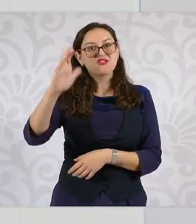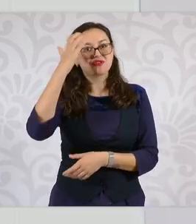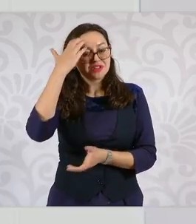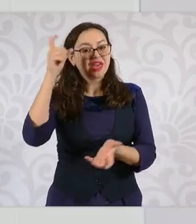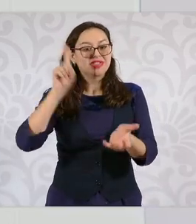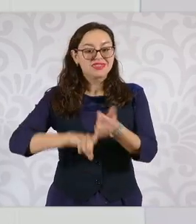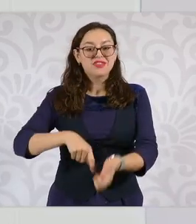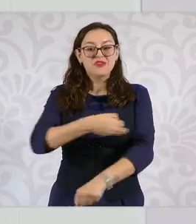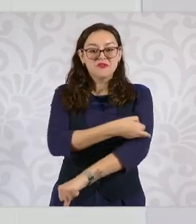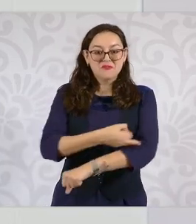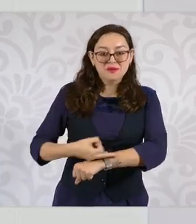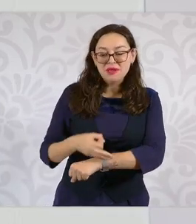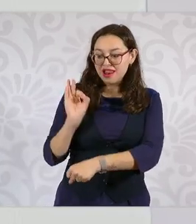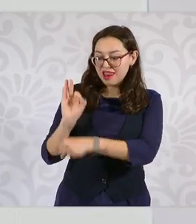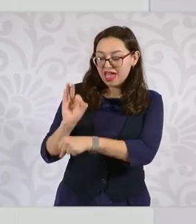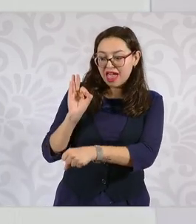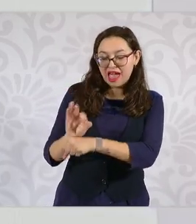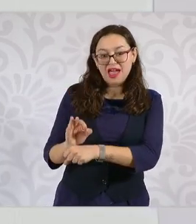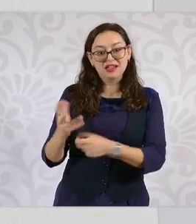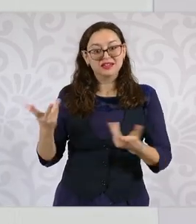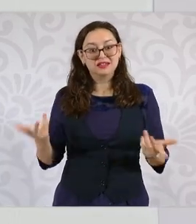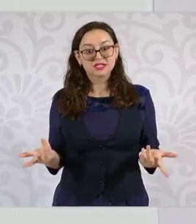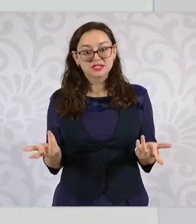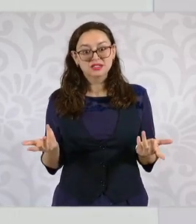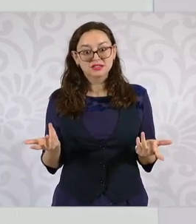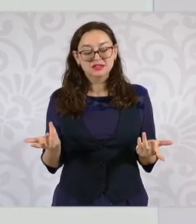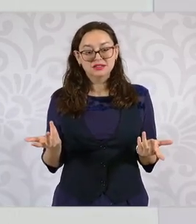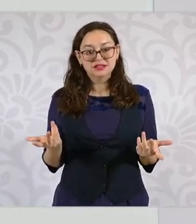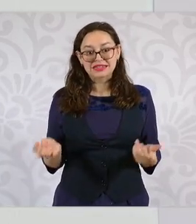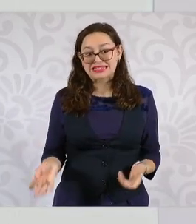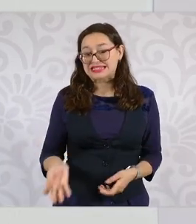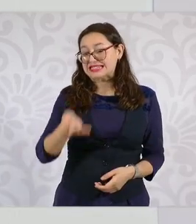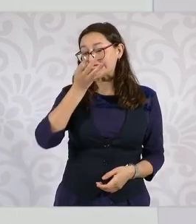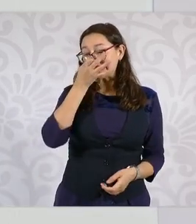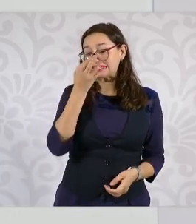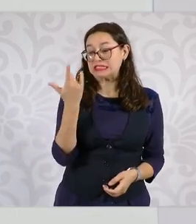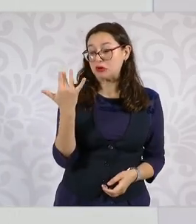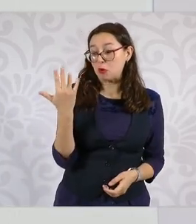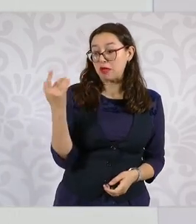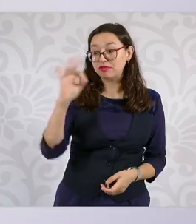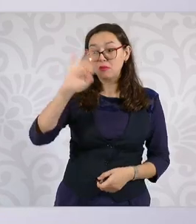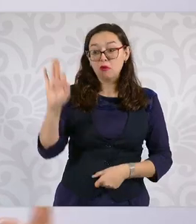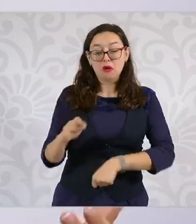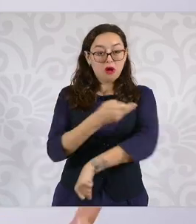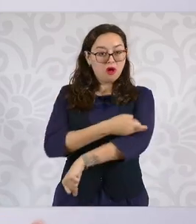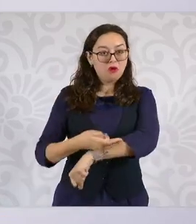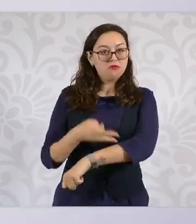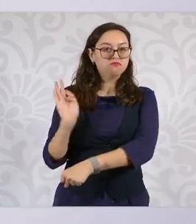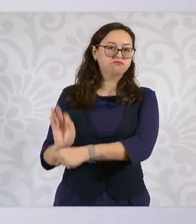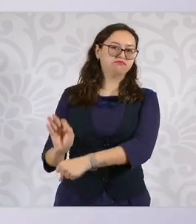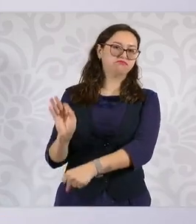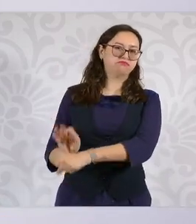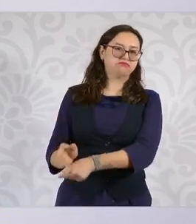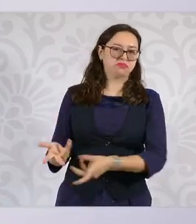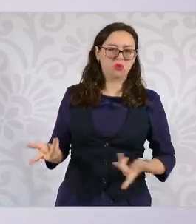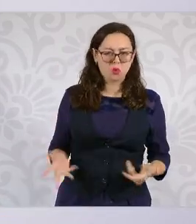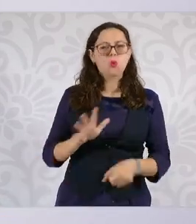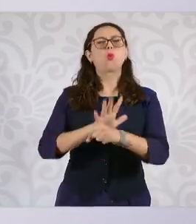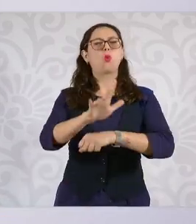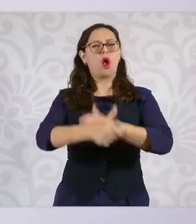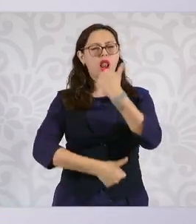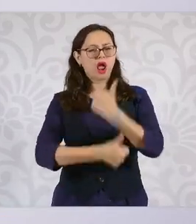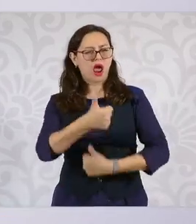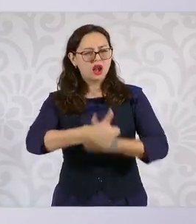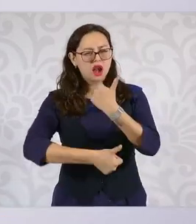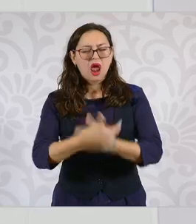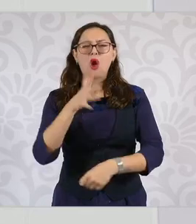cerca de la mitad o poco menos de la mitad son familiares hijos,